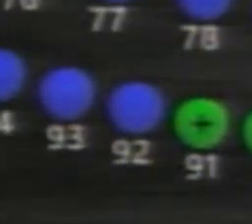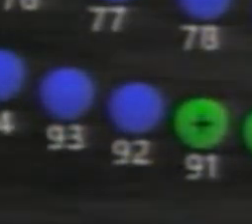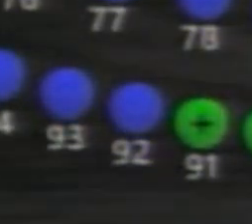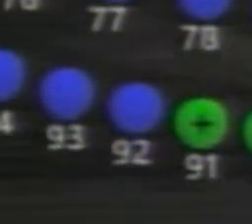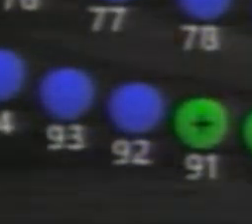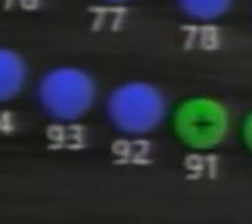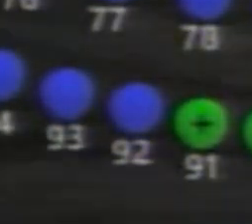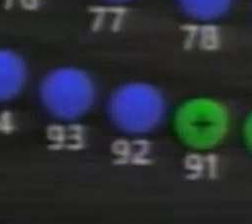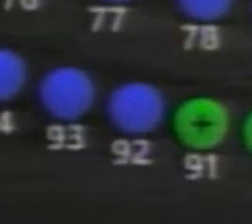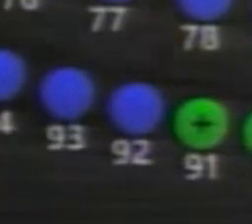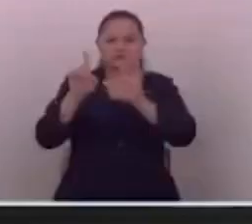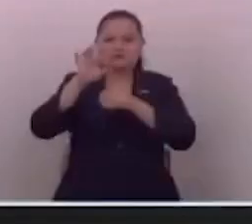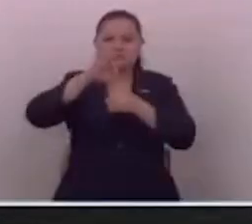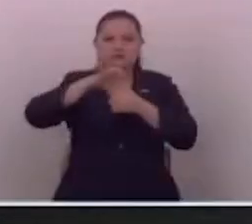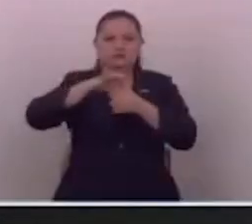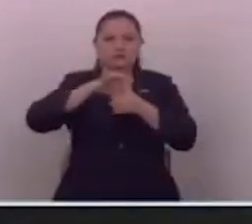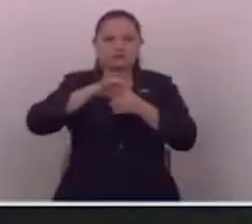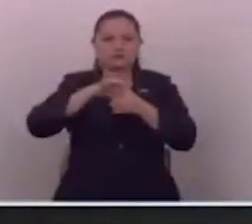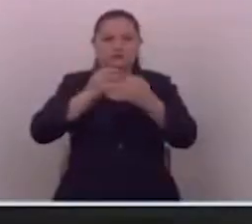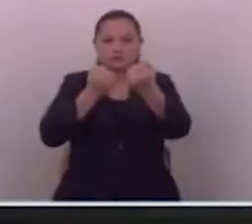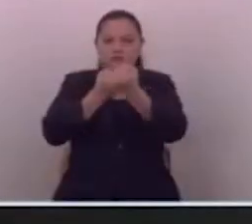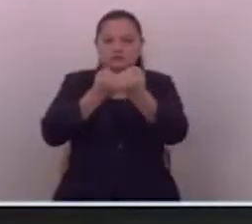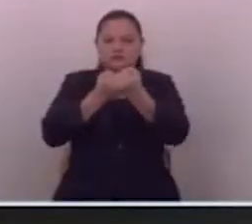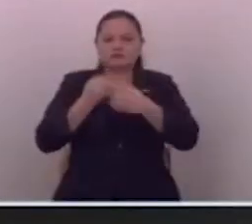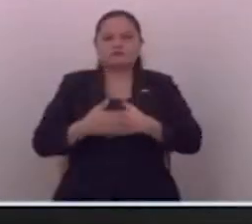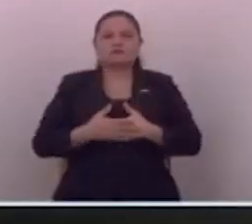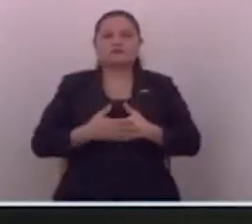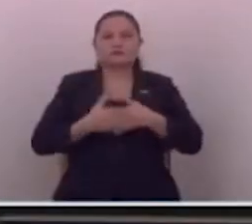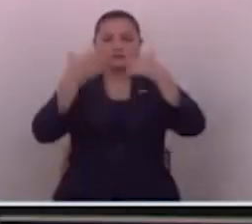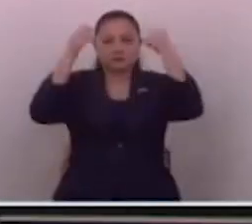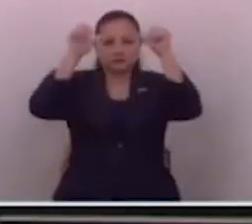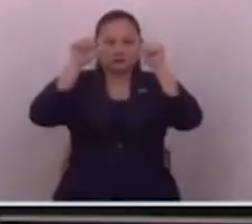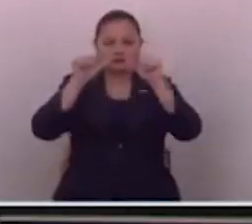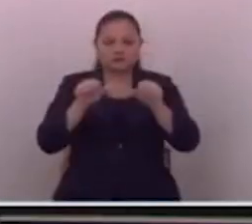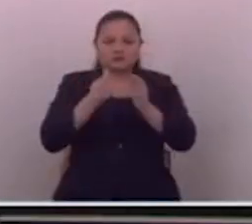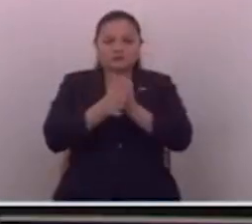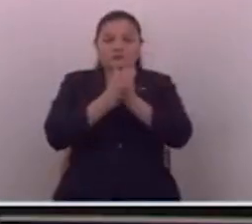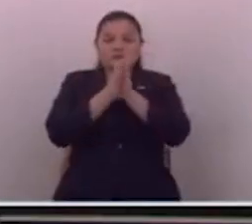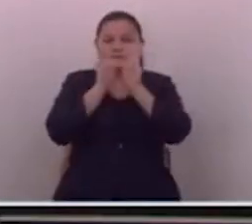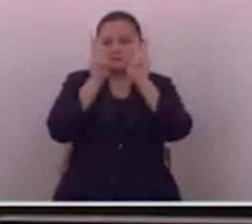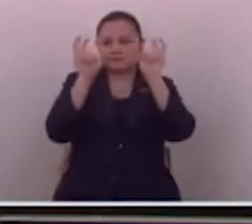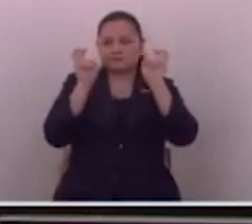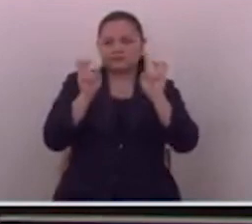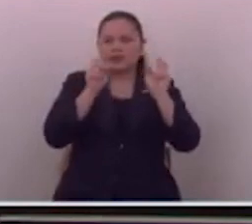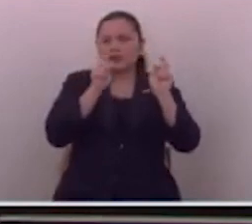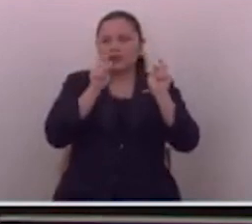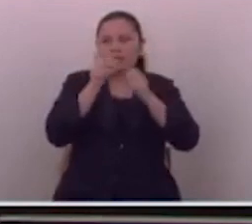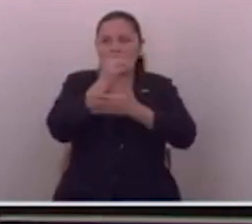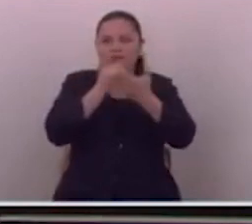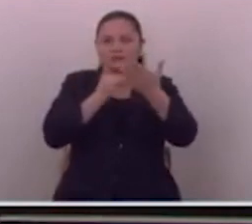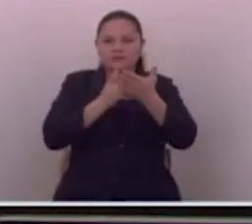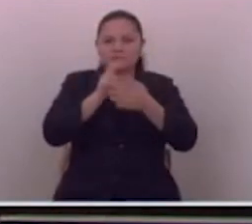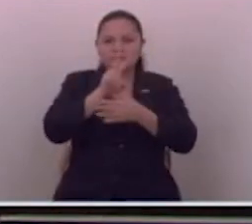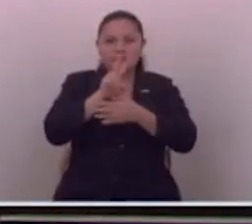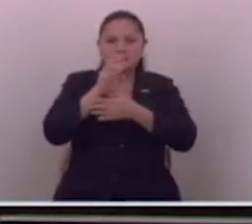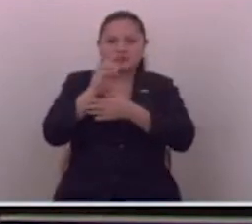Con 66 votos a favor queda aprobado el fondo de lo solicitado en el dictamen número